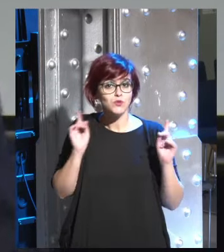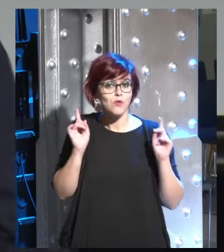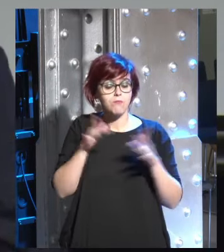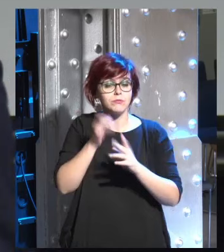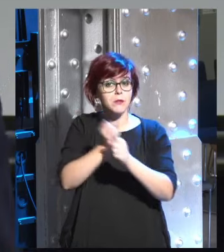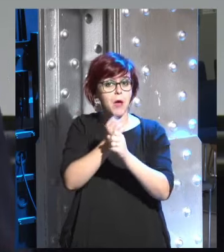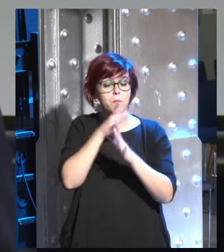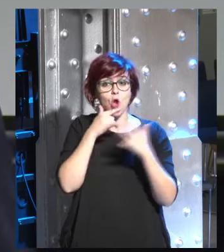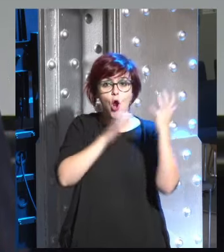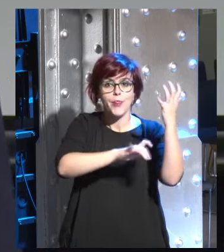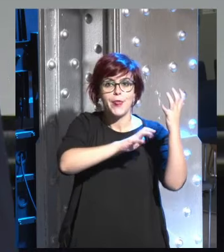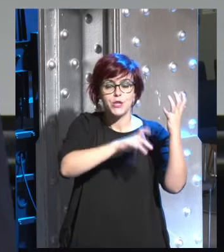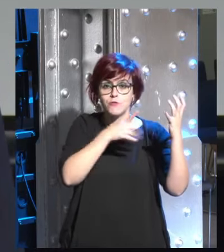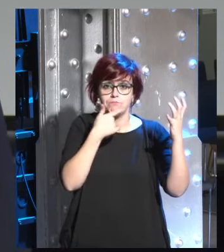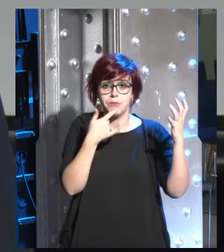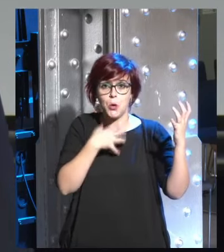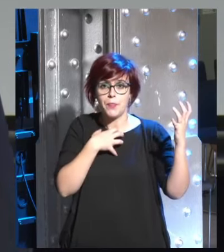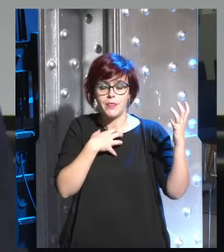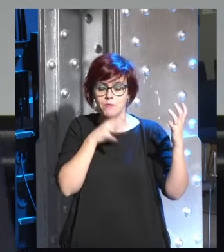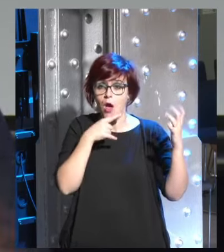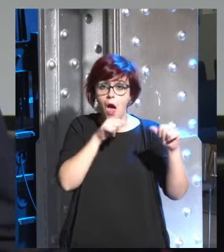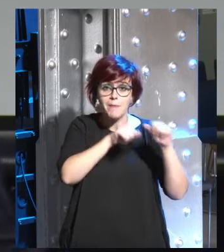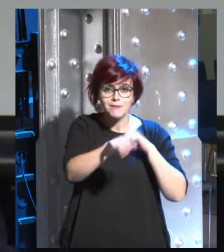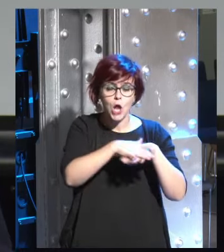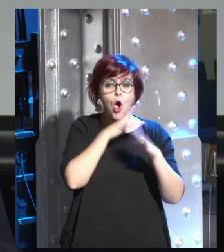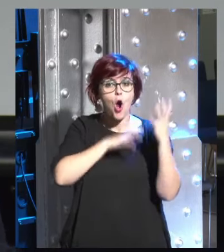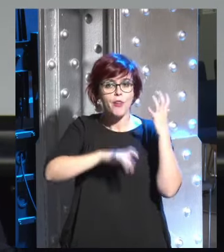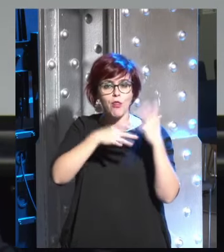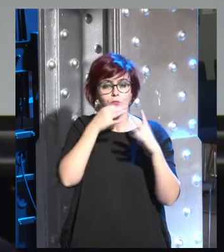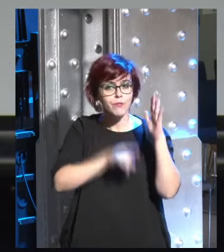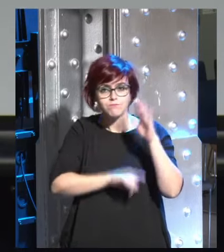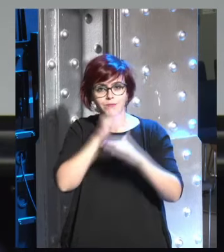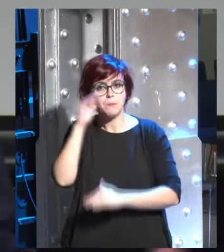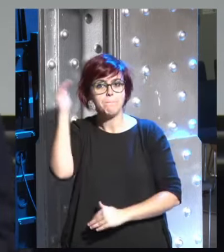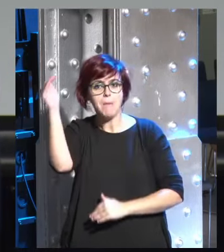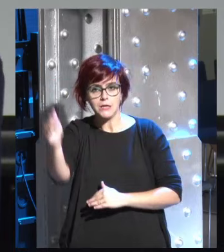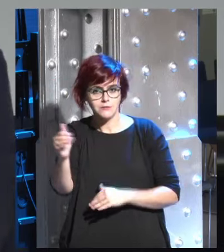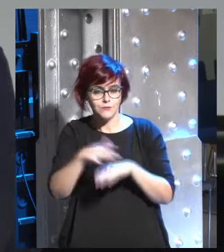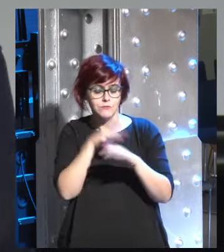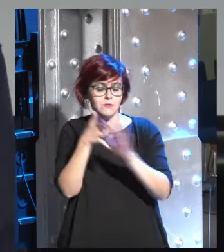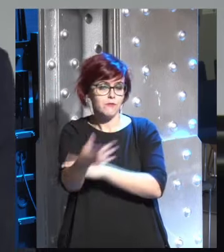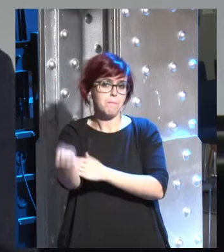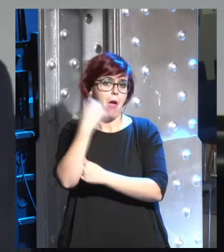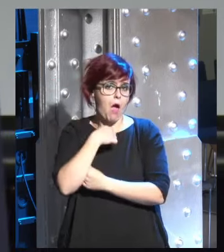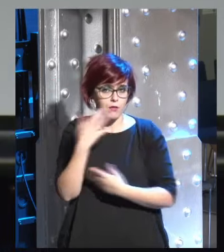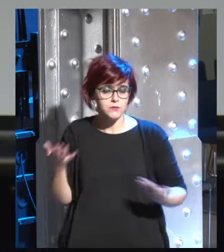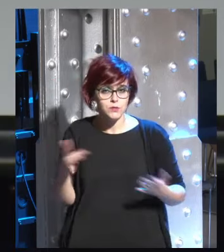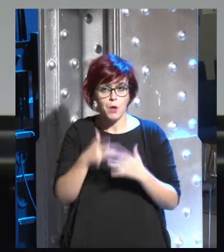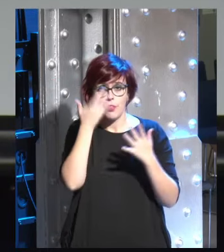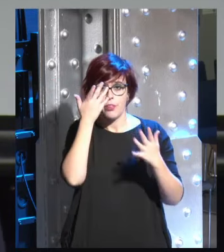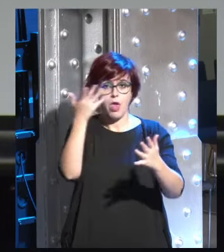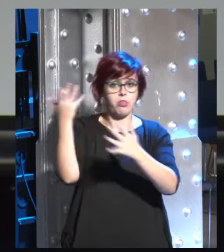los ordenadores no solo lo van a realizar sino que nos van a superar en pocos años hace 10 años